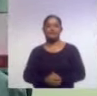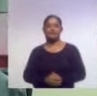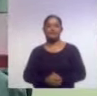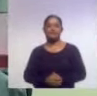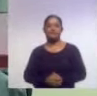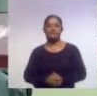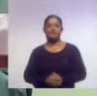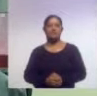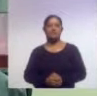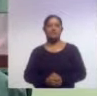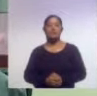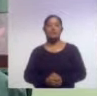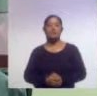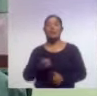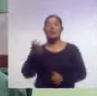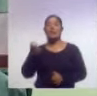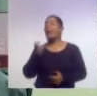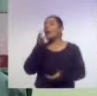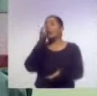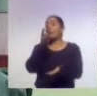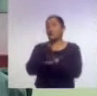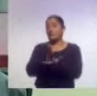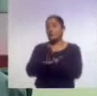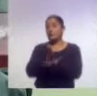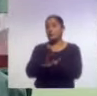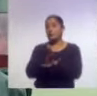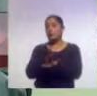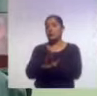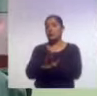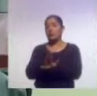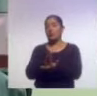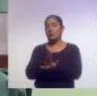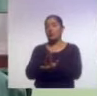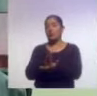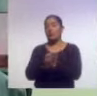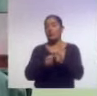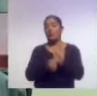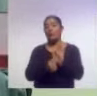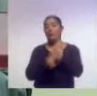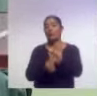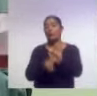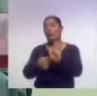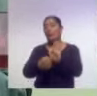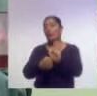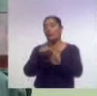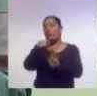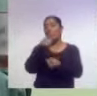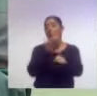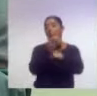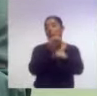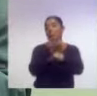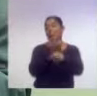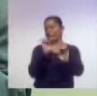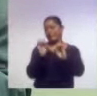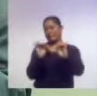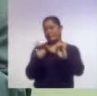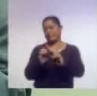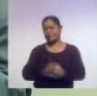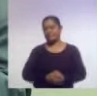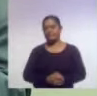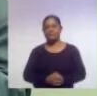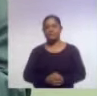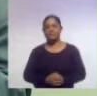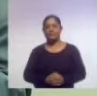No es únicamente emblema o tutorial del Estado. Entonces, por eso,